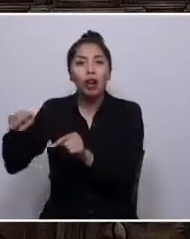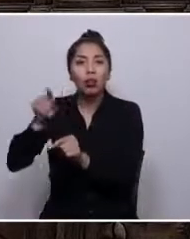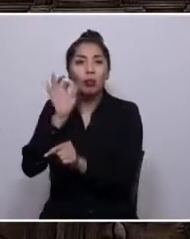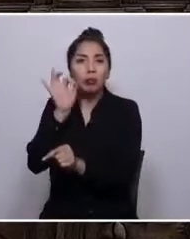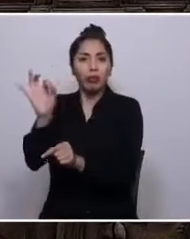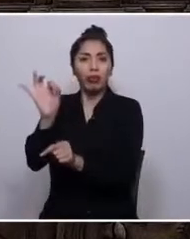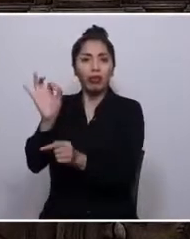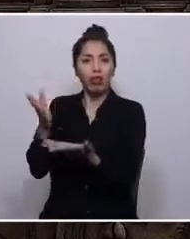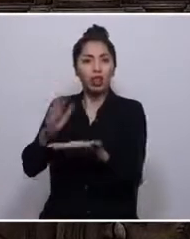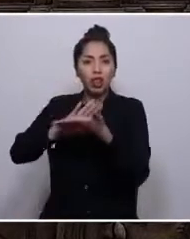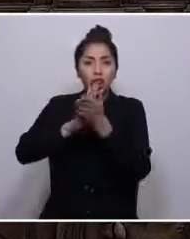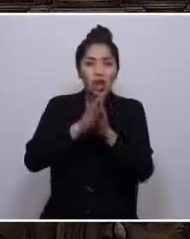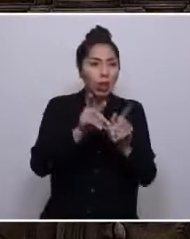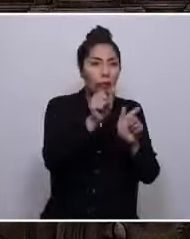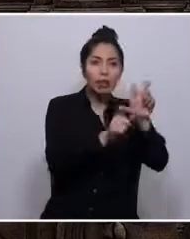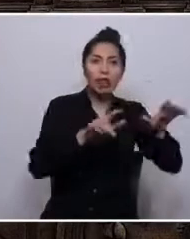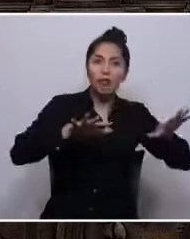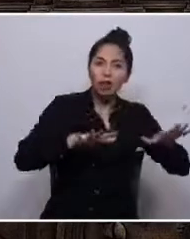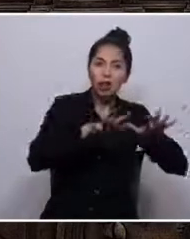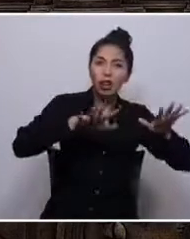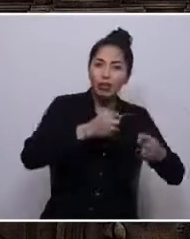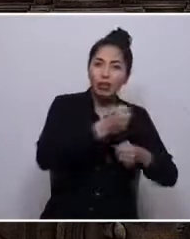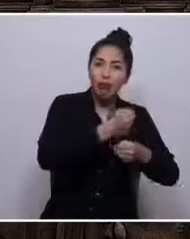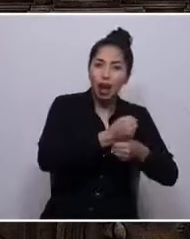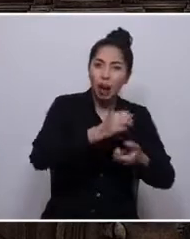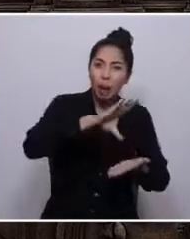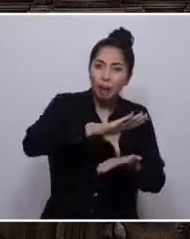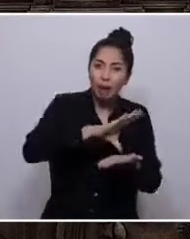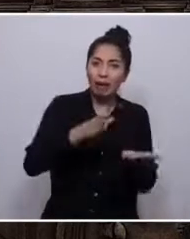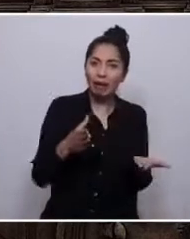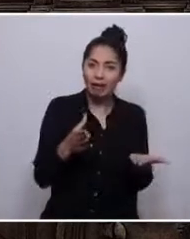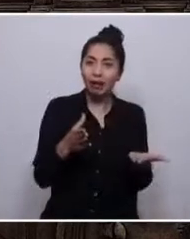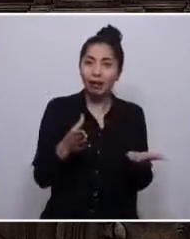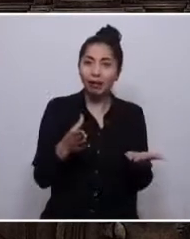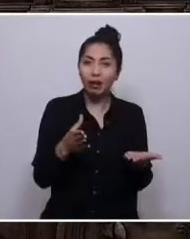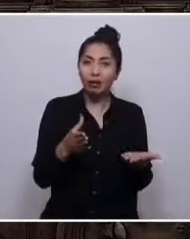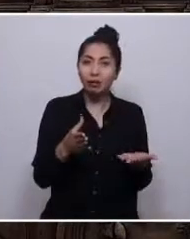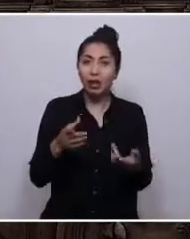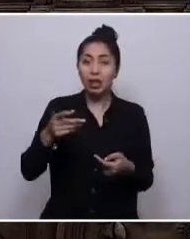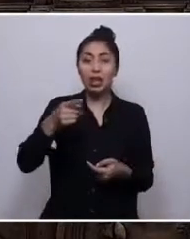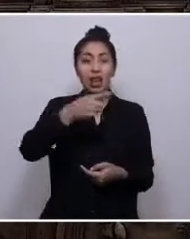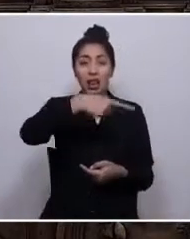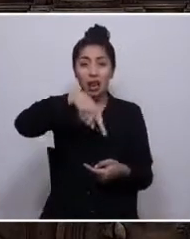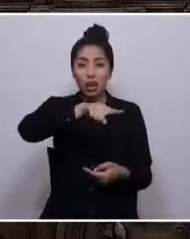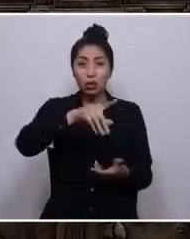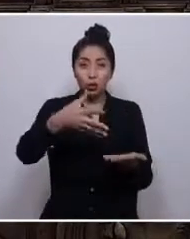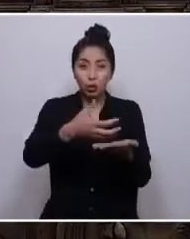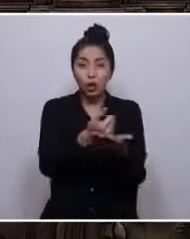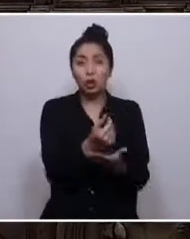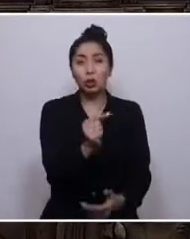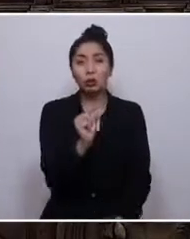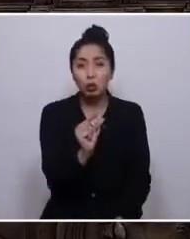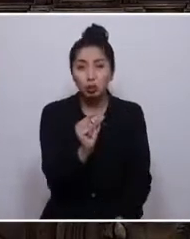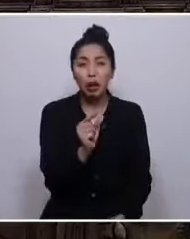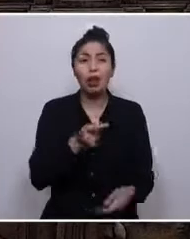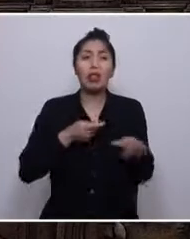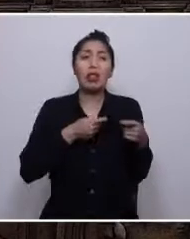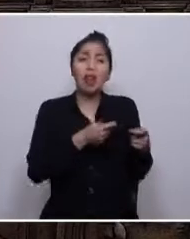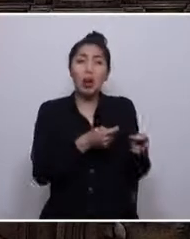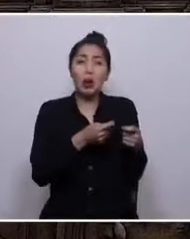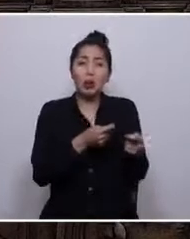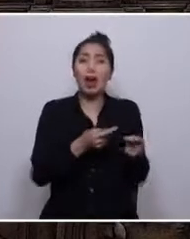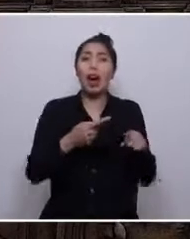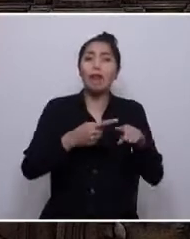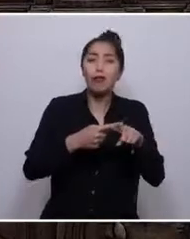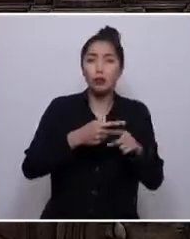todas las trabajadoras y trabajadoras del país. Y se les condena a sueldos de miseria, al endeudamiento, al maltrato y al abuso